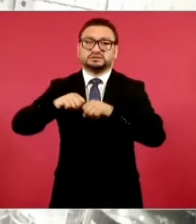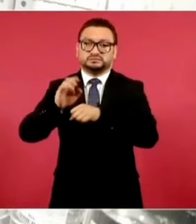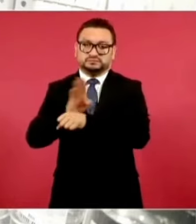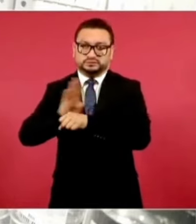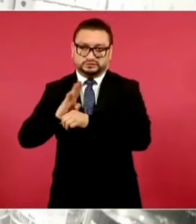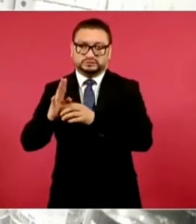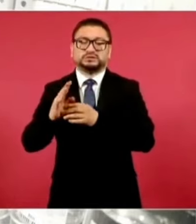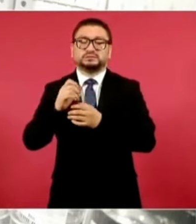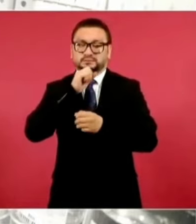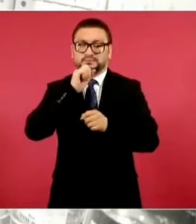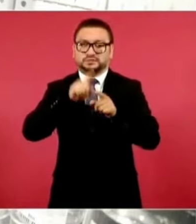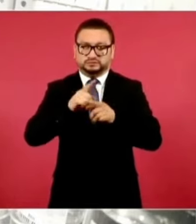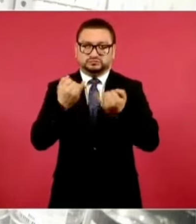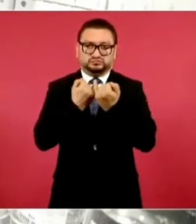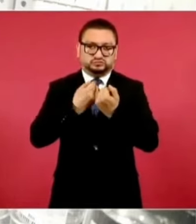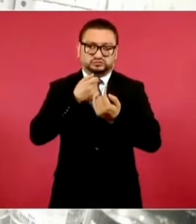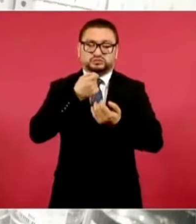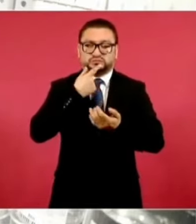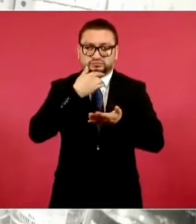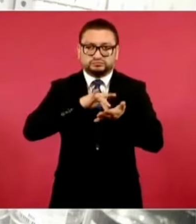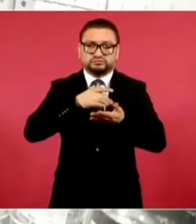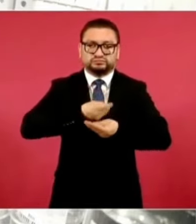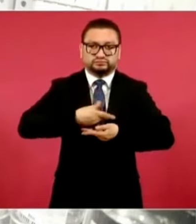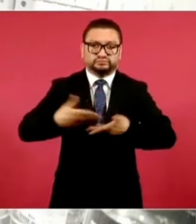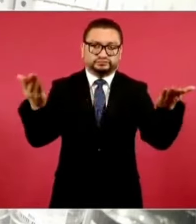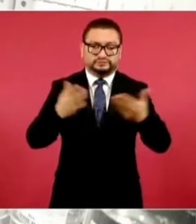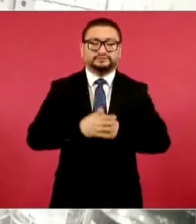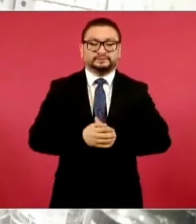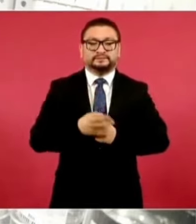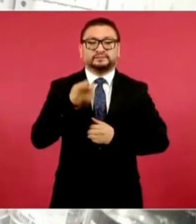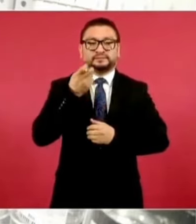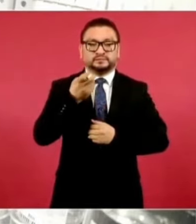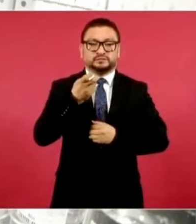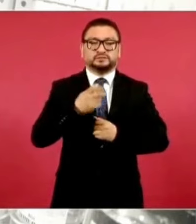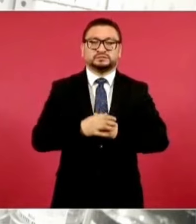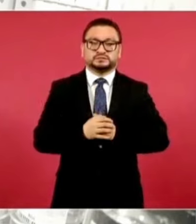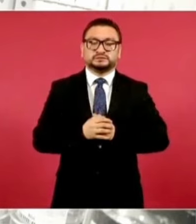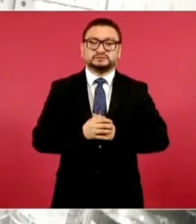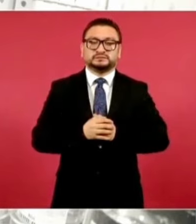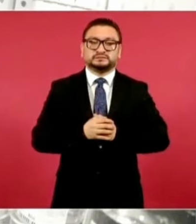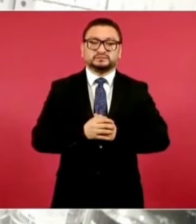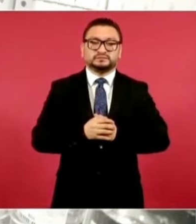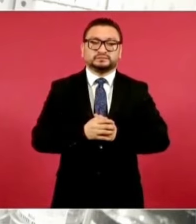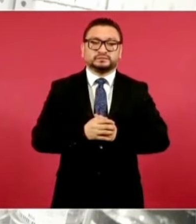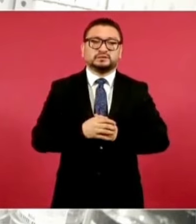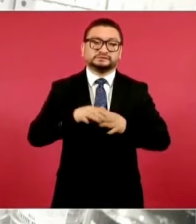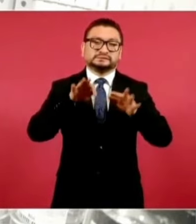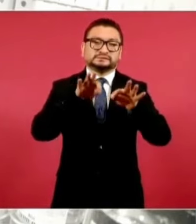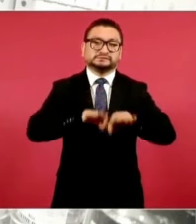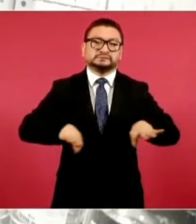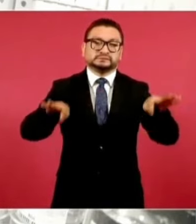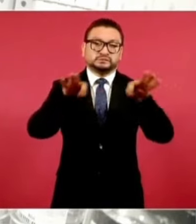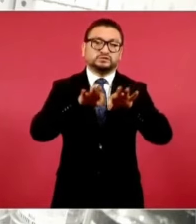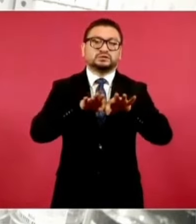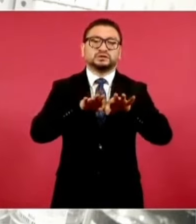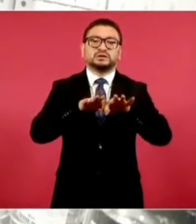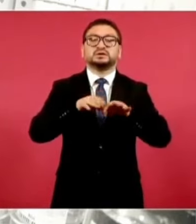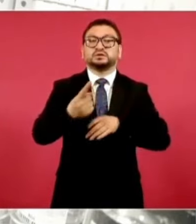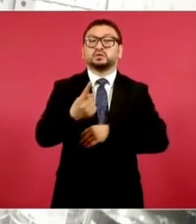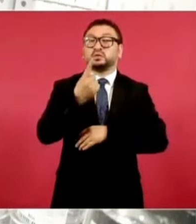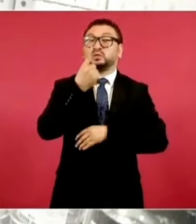-Bienestar. En ese sentido, también ha sido importante que se utilice un solo